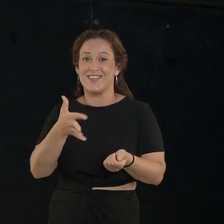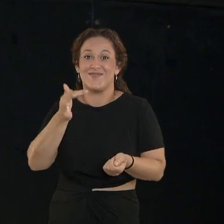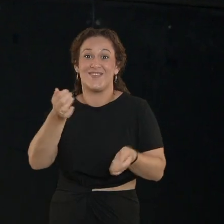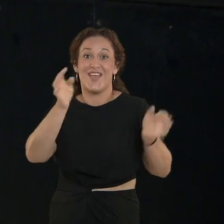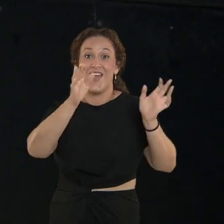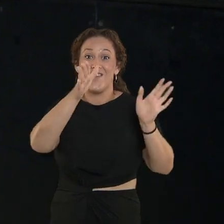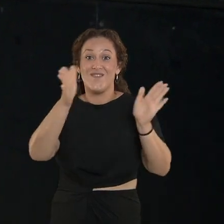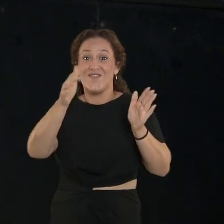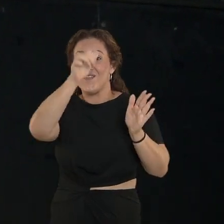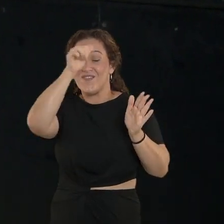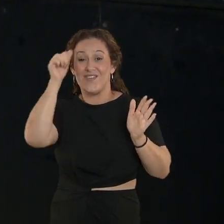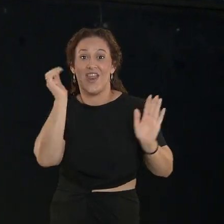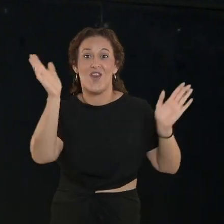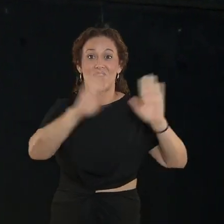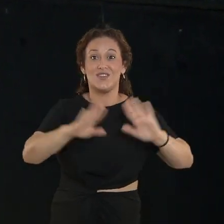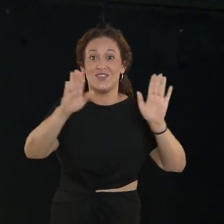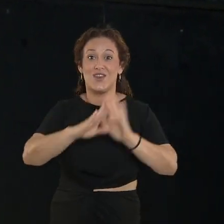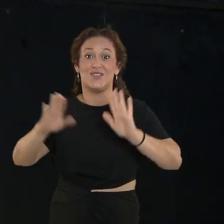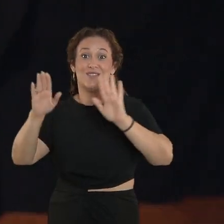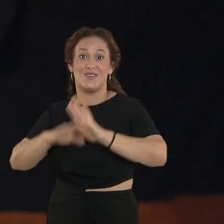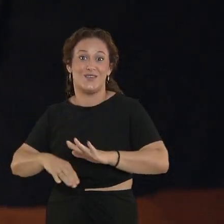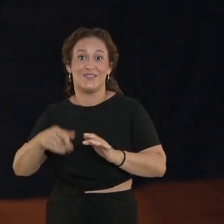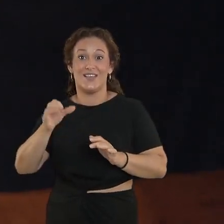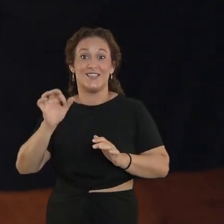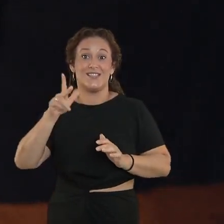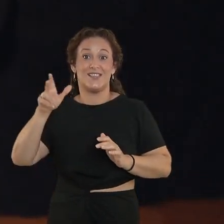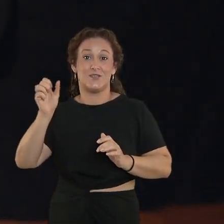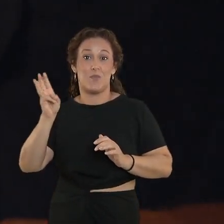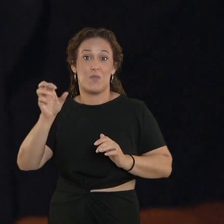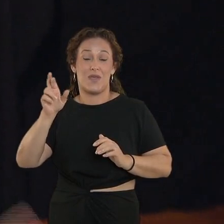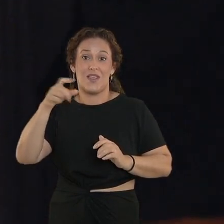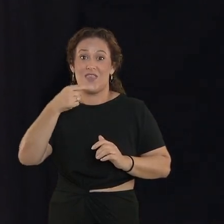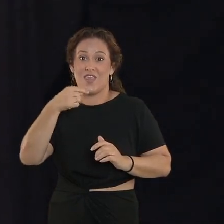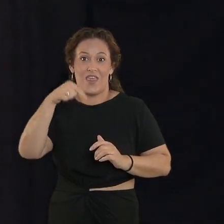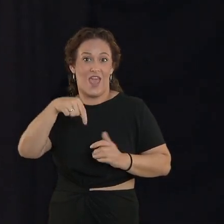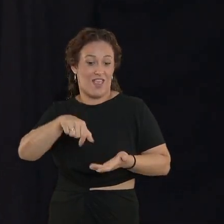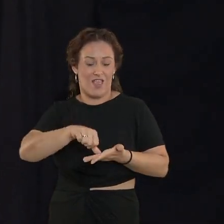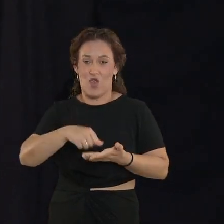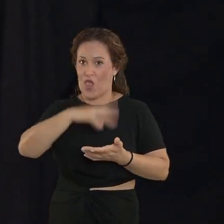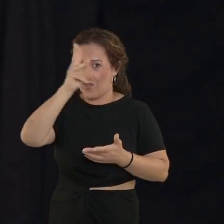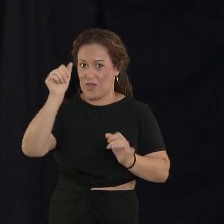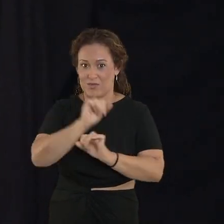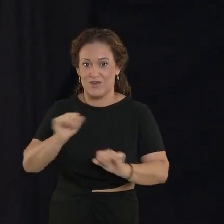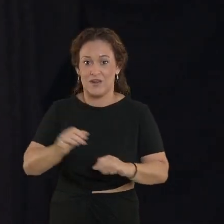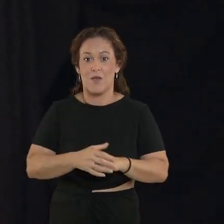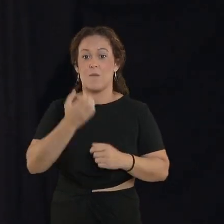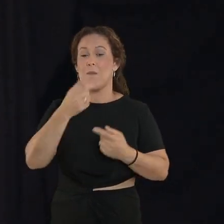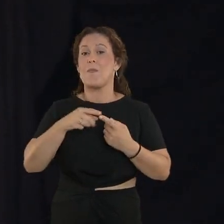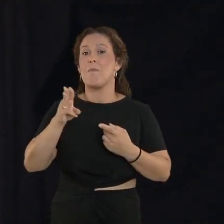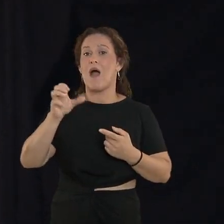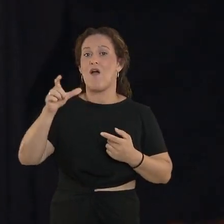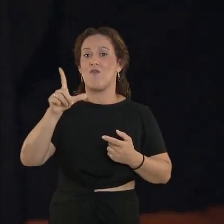las noches de verano, como decía César Pires, en esta ciudad son inolvidables. Y todos eran compañeros de profesión, Pardo Bazán,